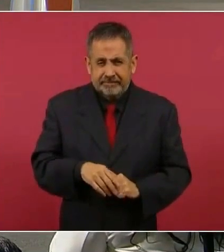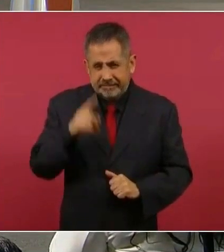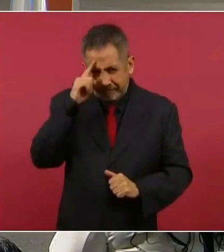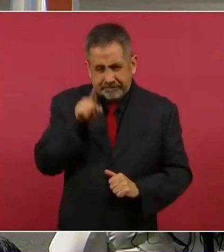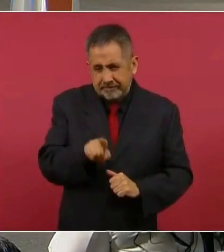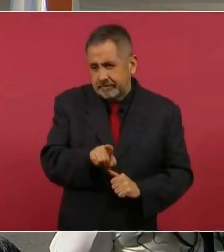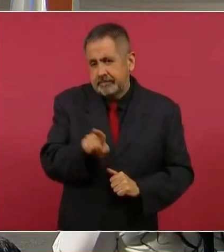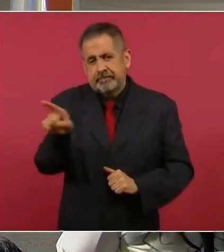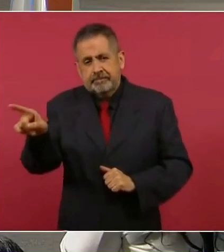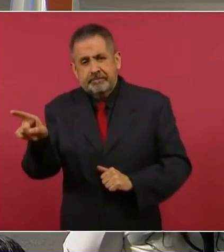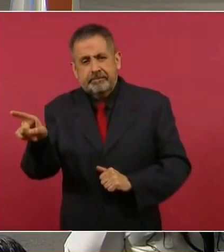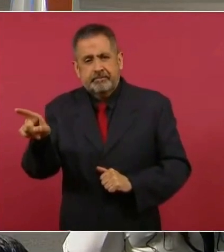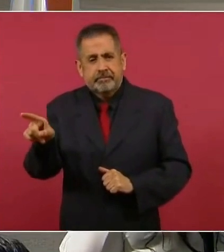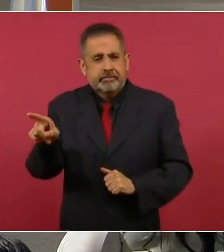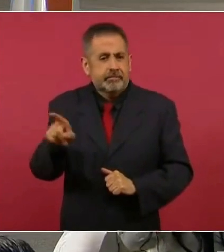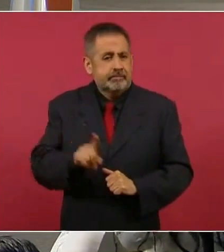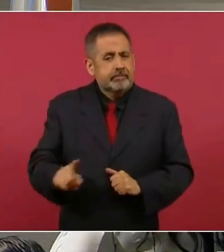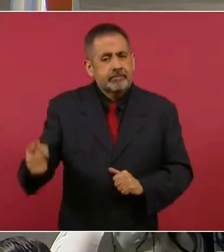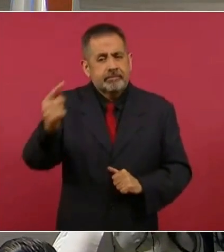salir.